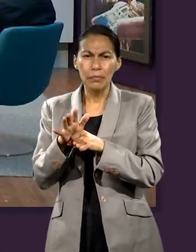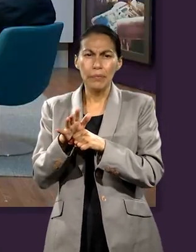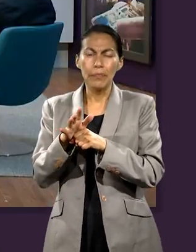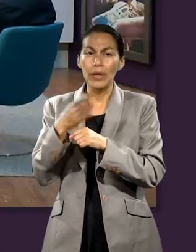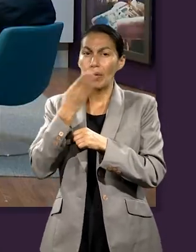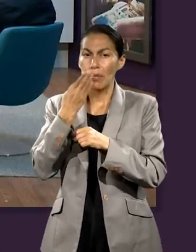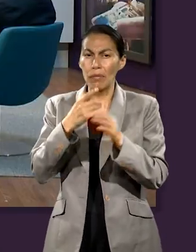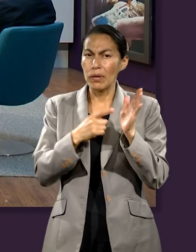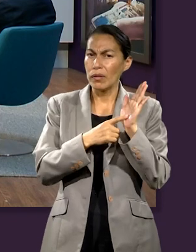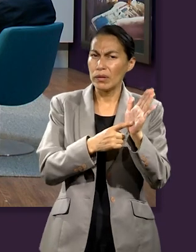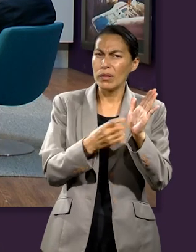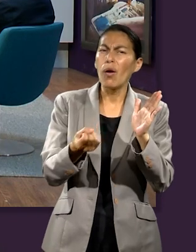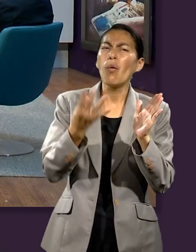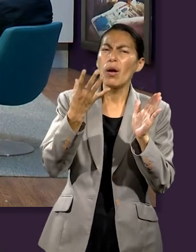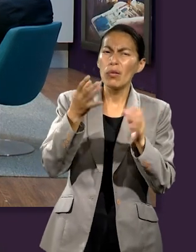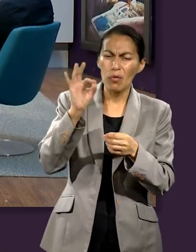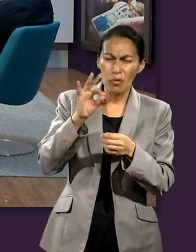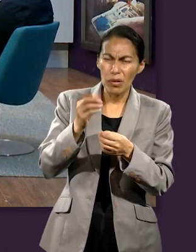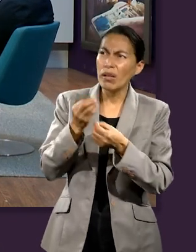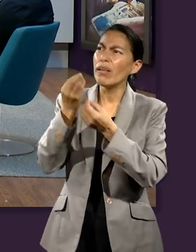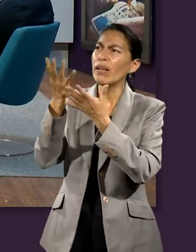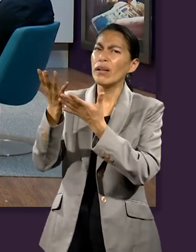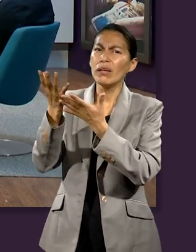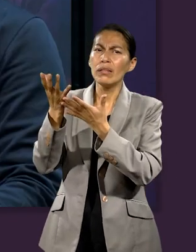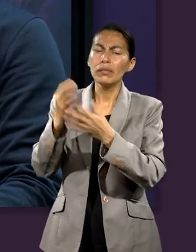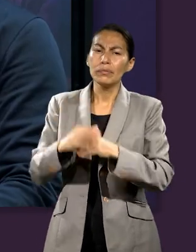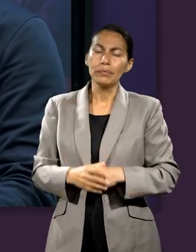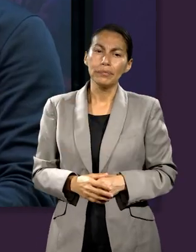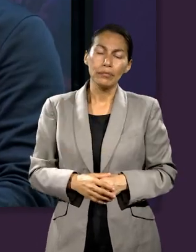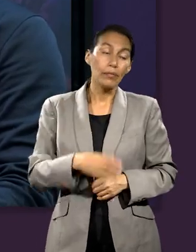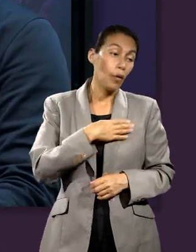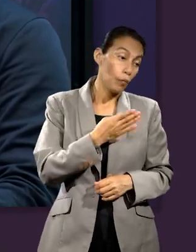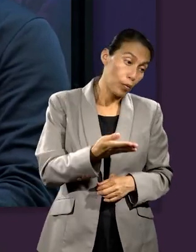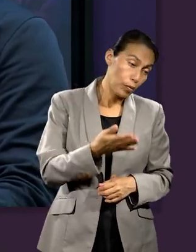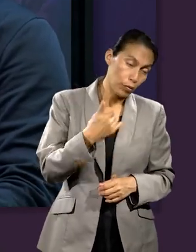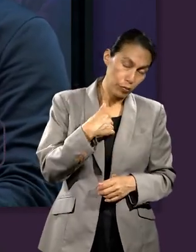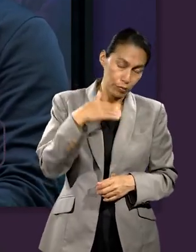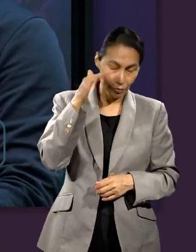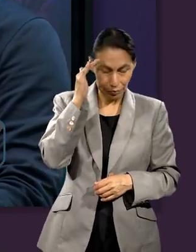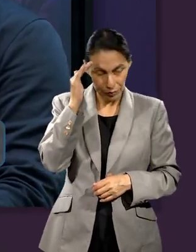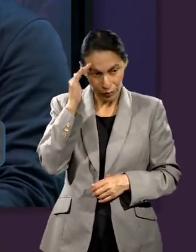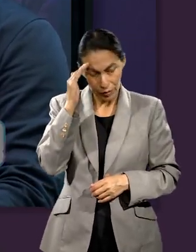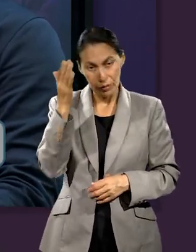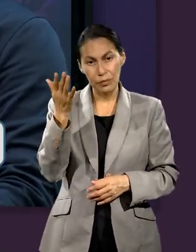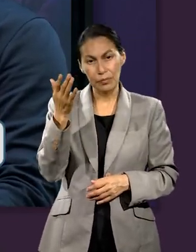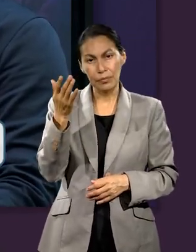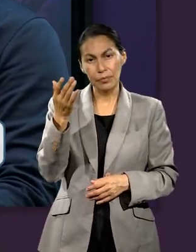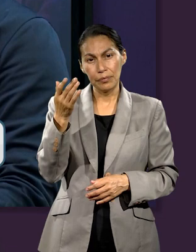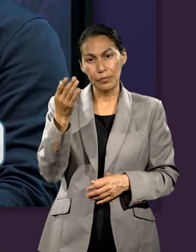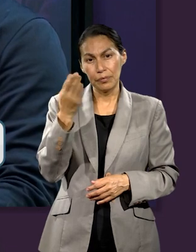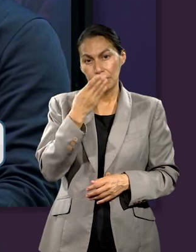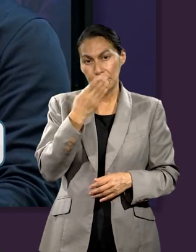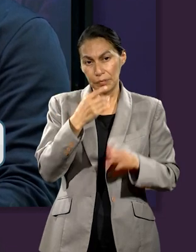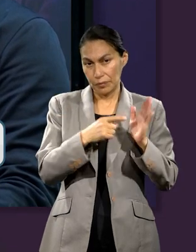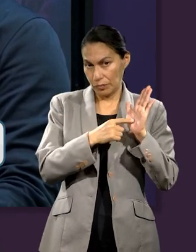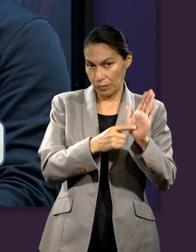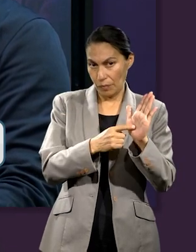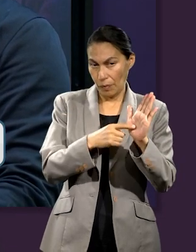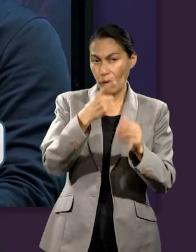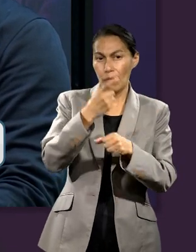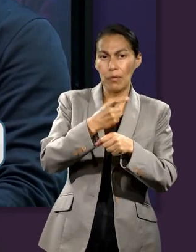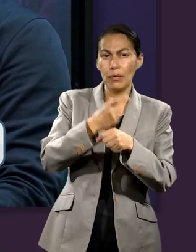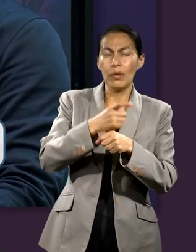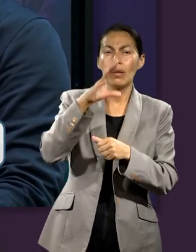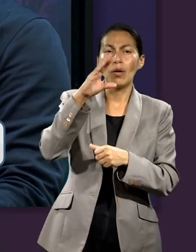ofrendar? Bueno, yo creo que antes de eso viene un texto muy clave que dice 1 Corintios 29.4.